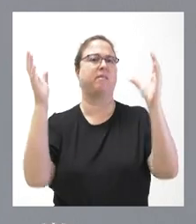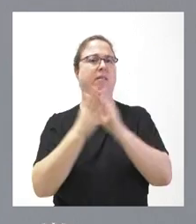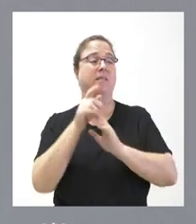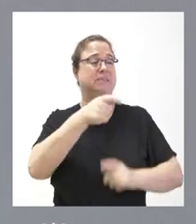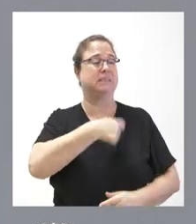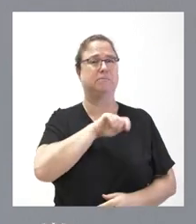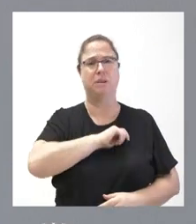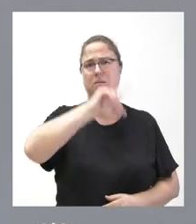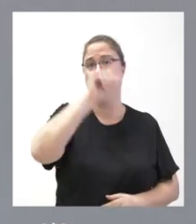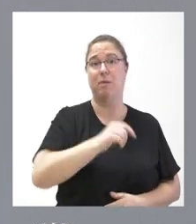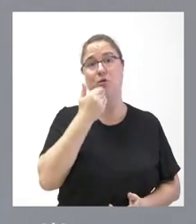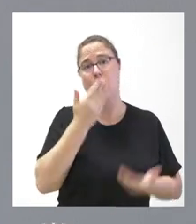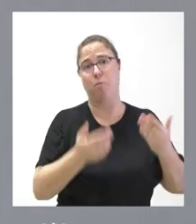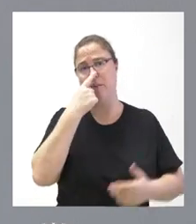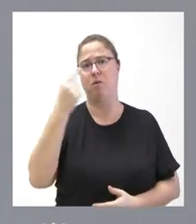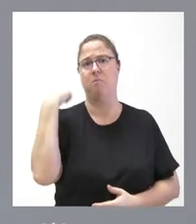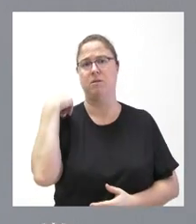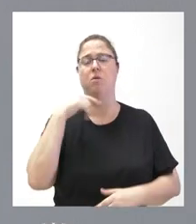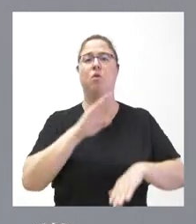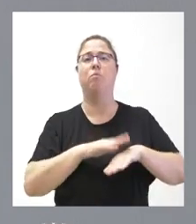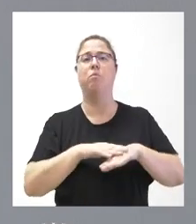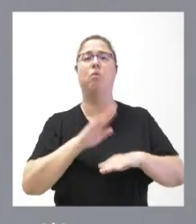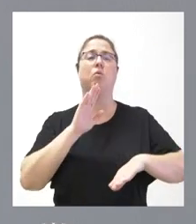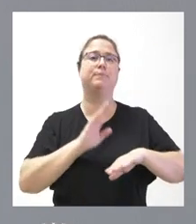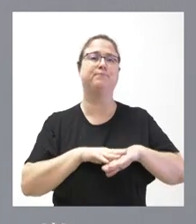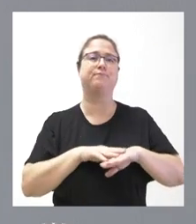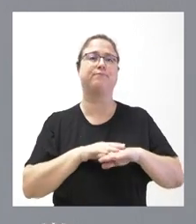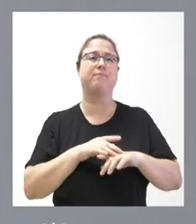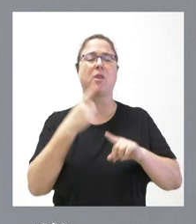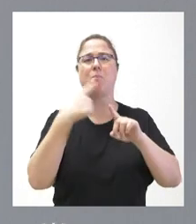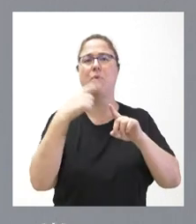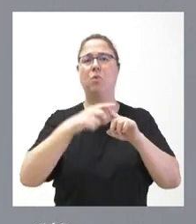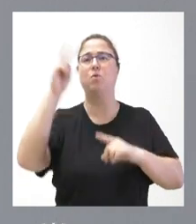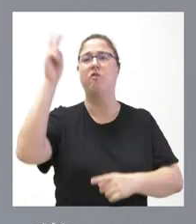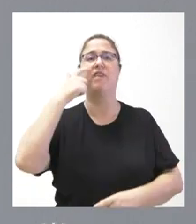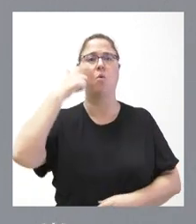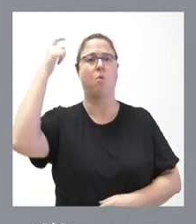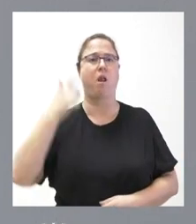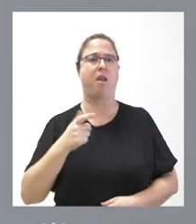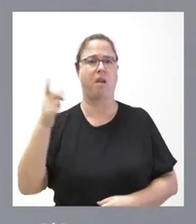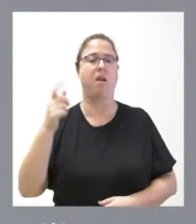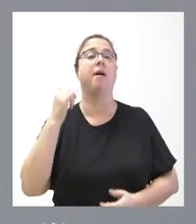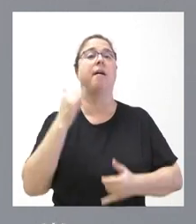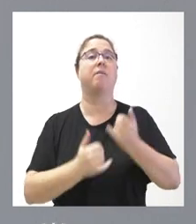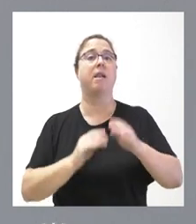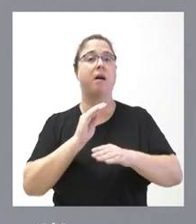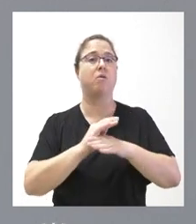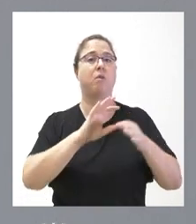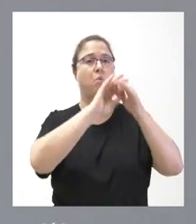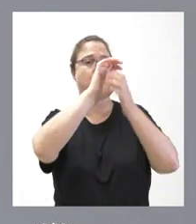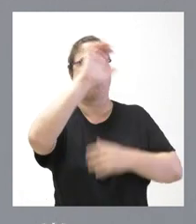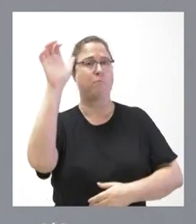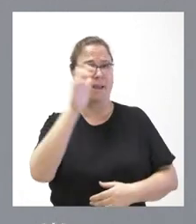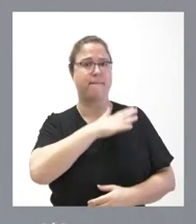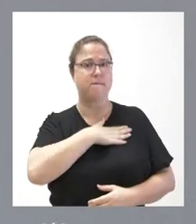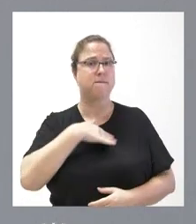España, está más barato que hace un año, como consecuencia de algunos productos llegados de Ucrania, que estas ayudas que hay de la Unión Europea se dirigieran,